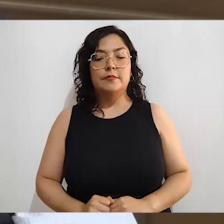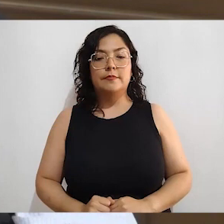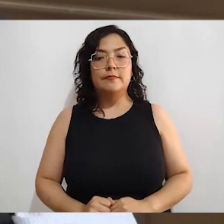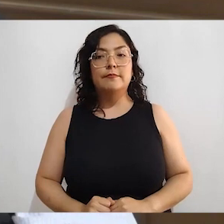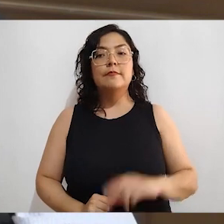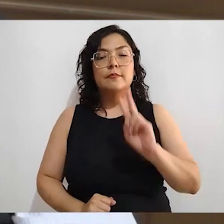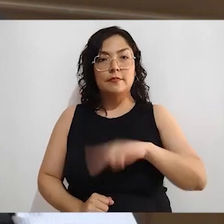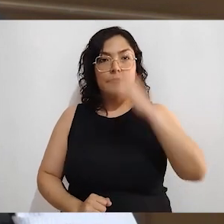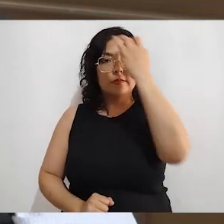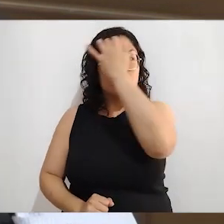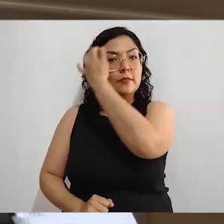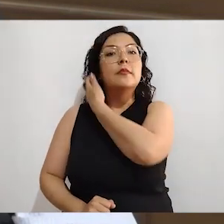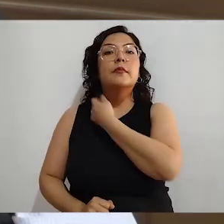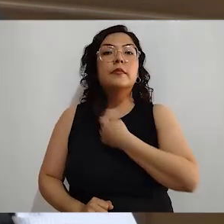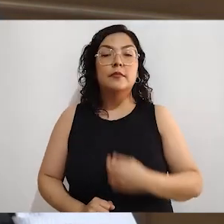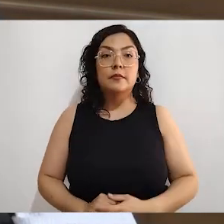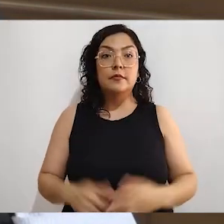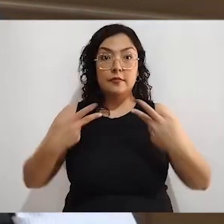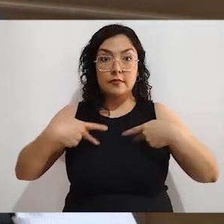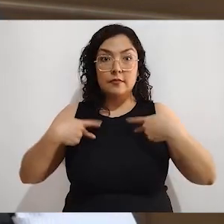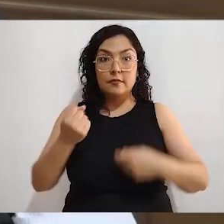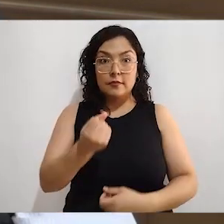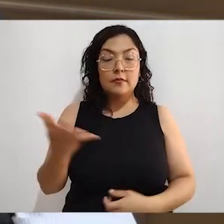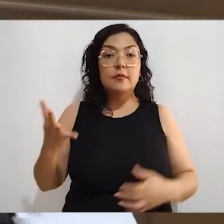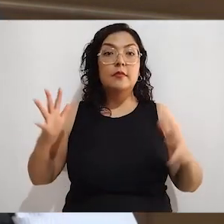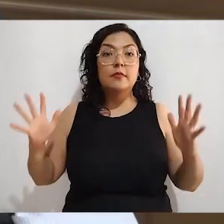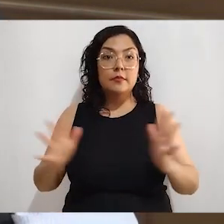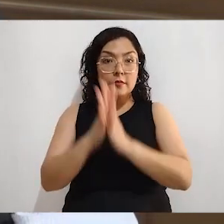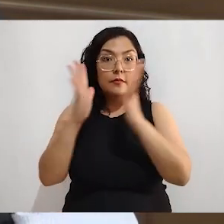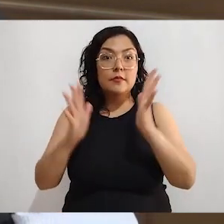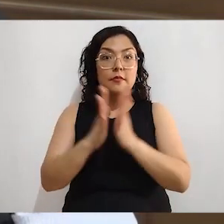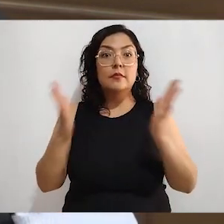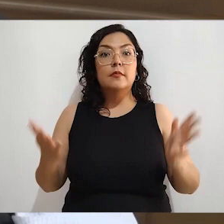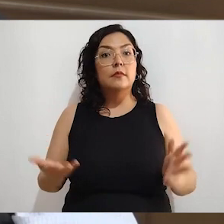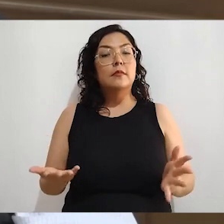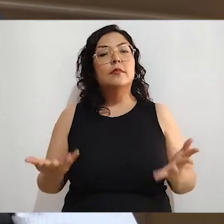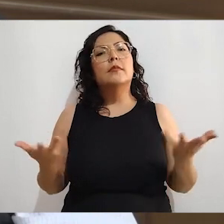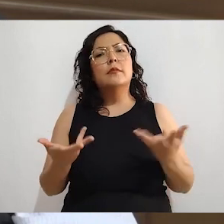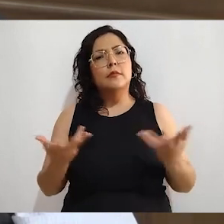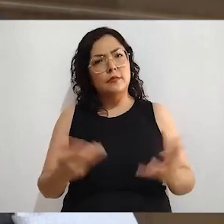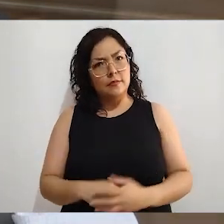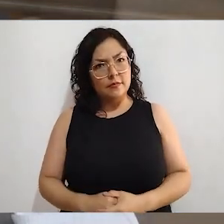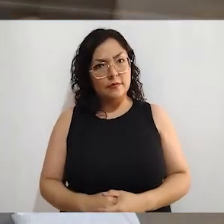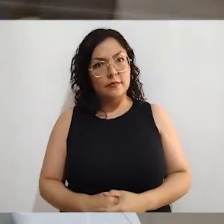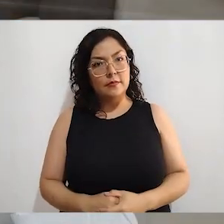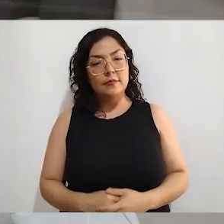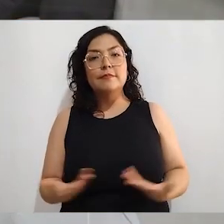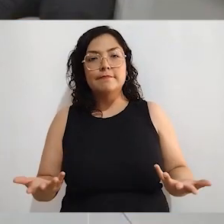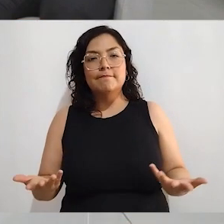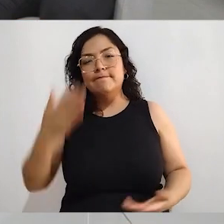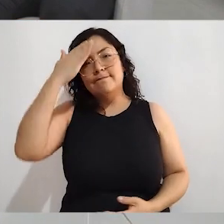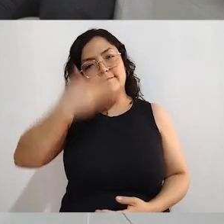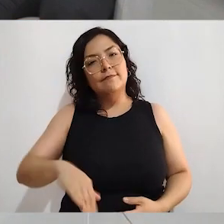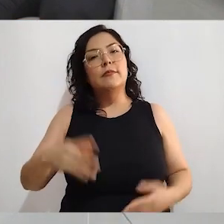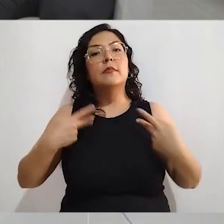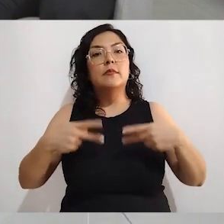Exactamente. Hay que recordar que la participación ciudadana que se refleja en las urnas, tenemos ahorita porcentajes que podemos mejorar. Siempre